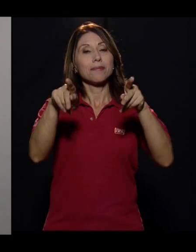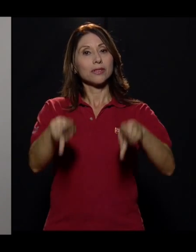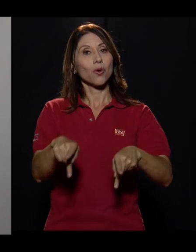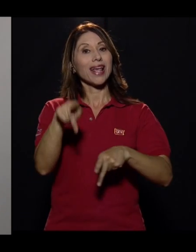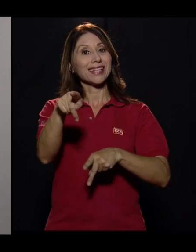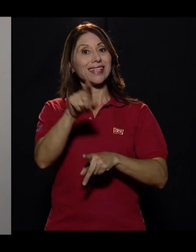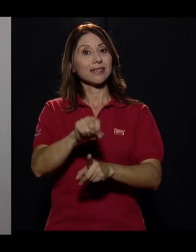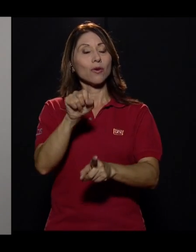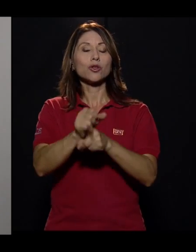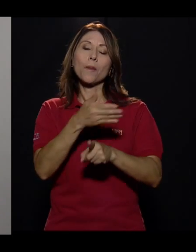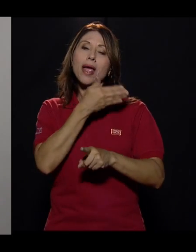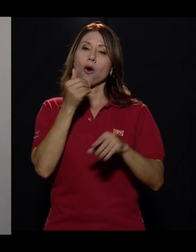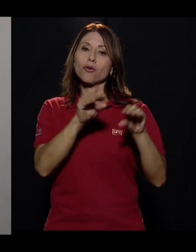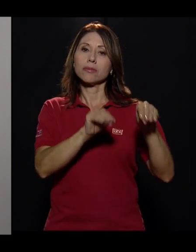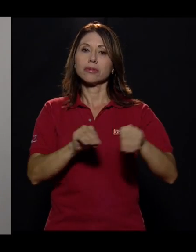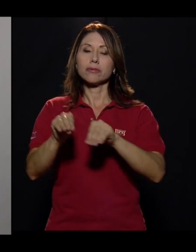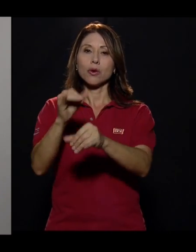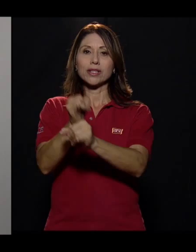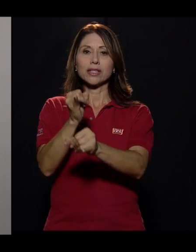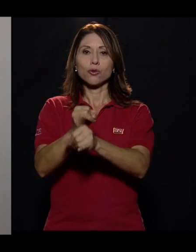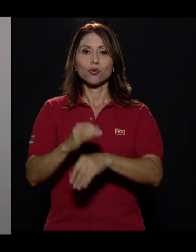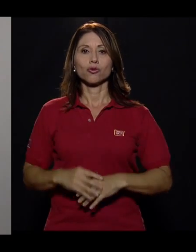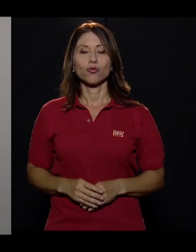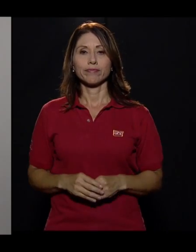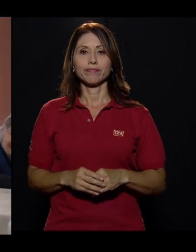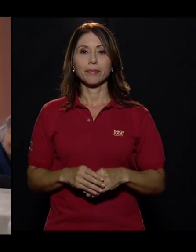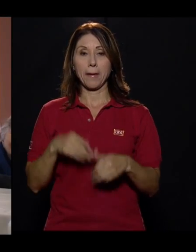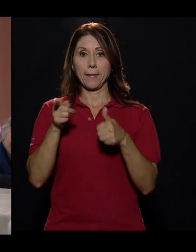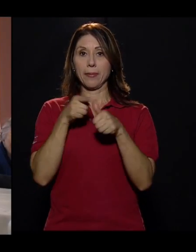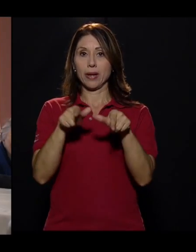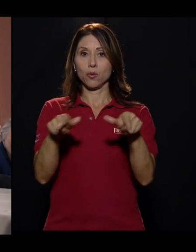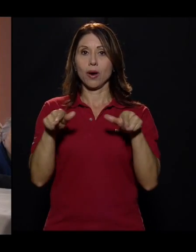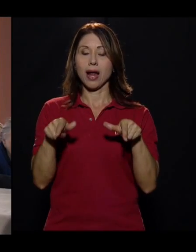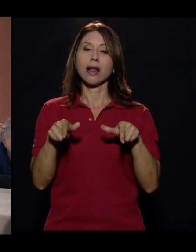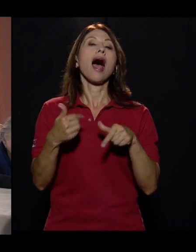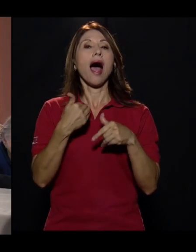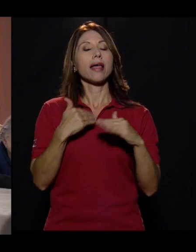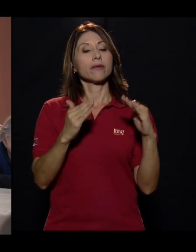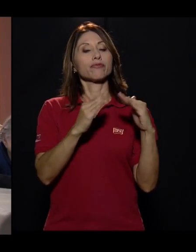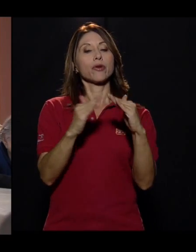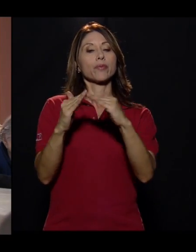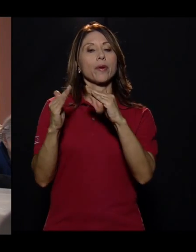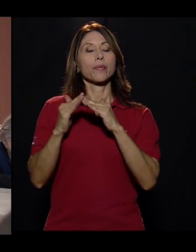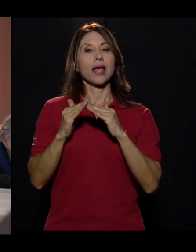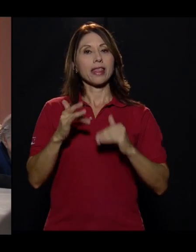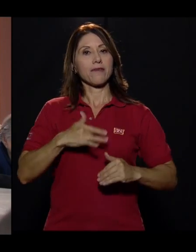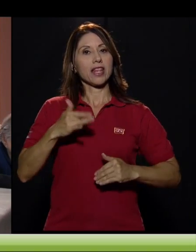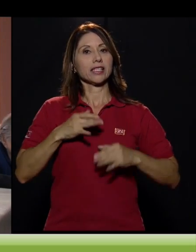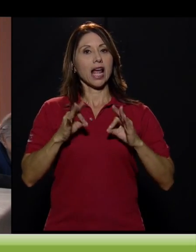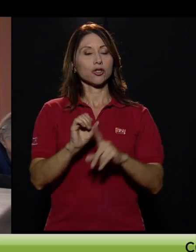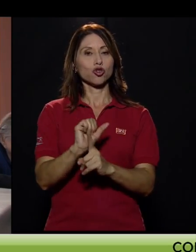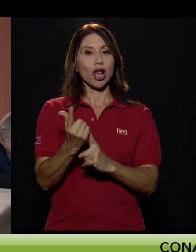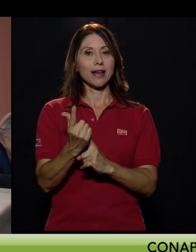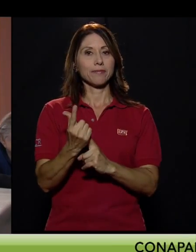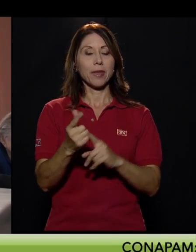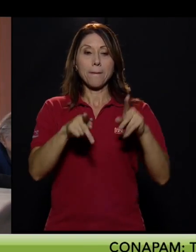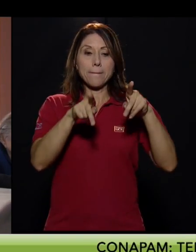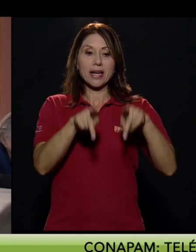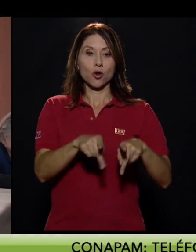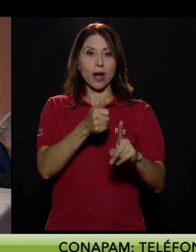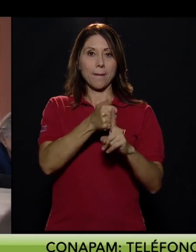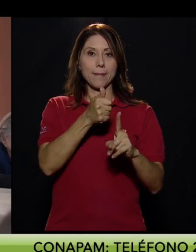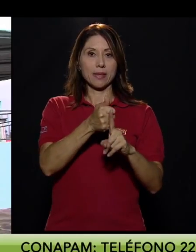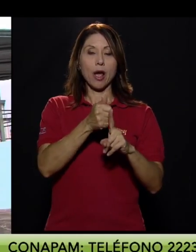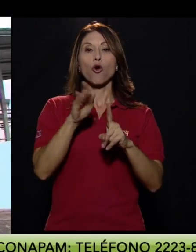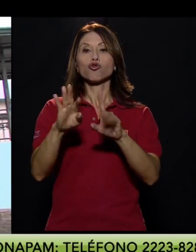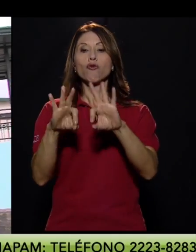Cuando se llega a esa condición, es mejor llevarlo a una institución. En primer lugar, existen hogares de bienestar social, en